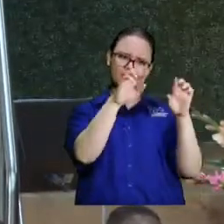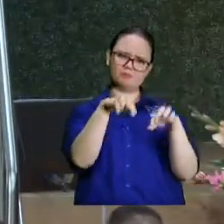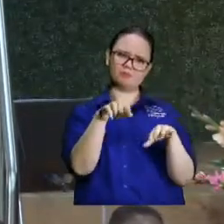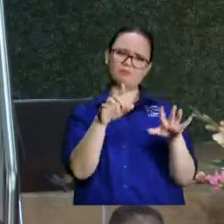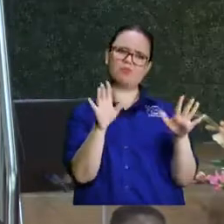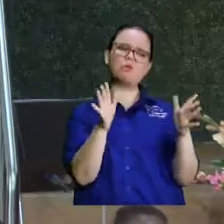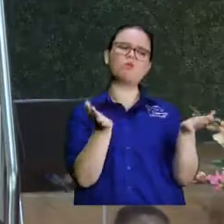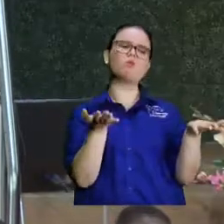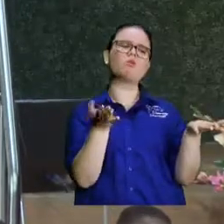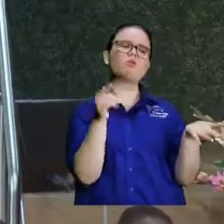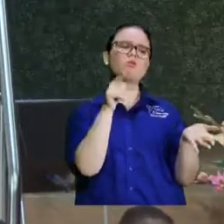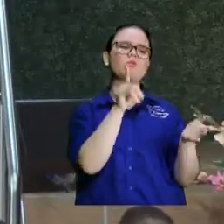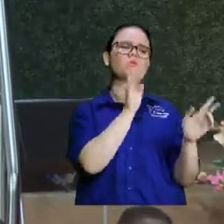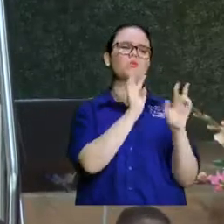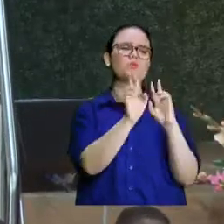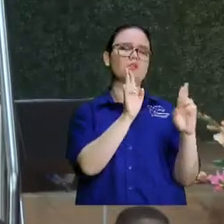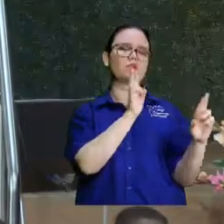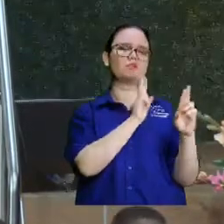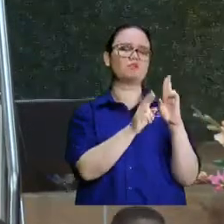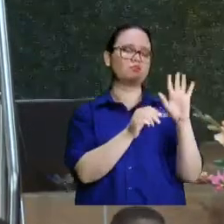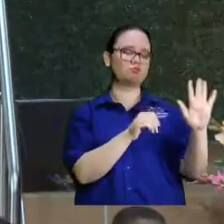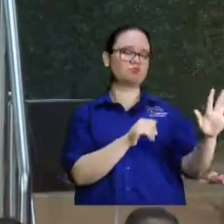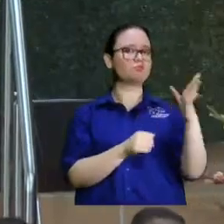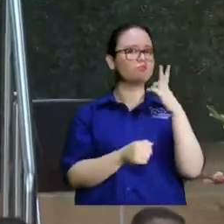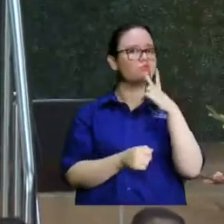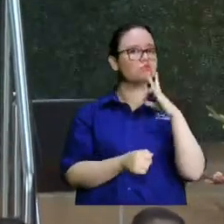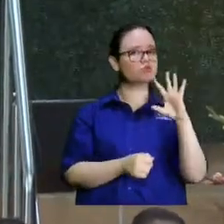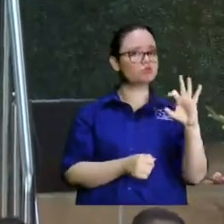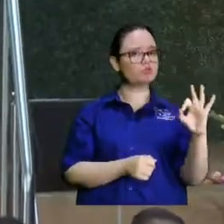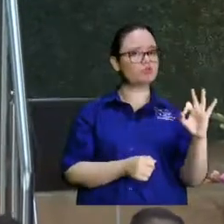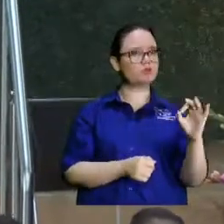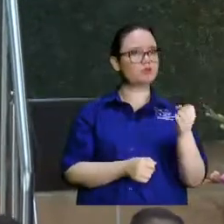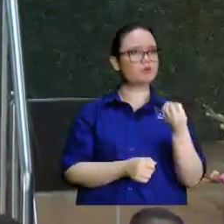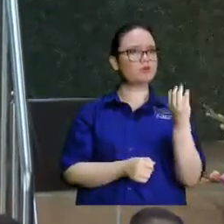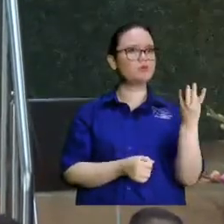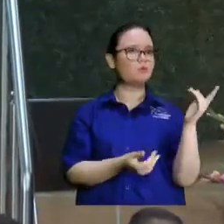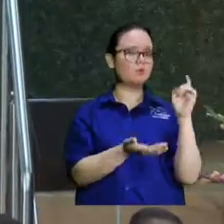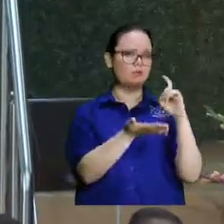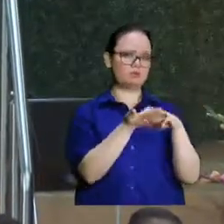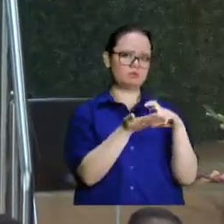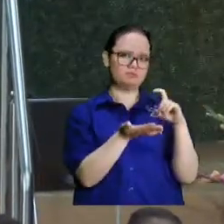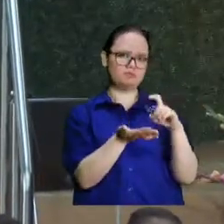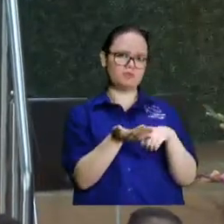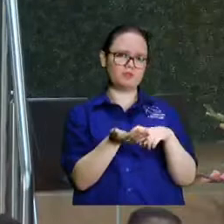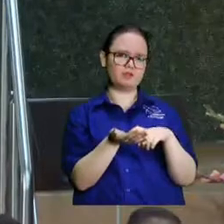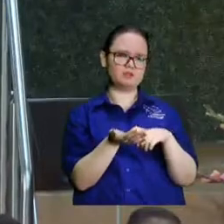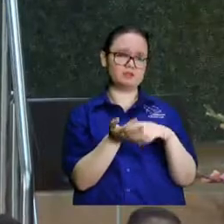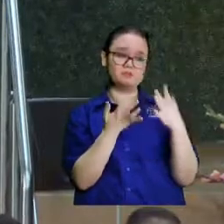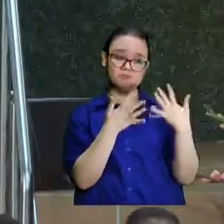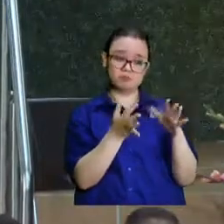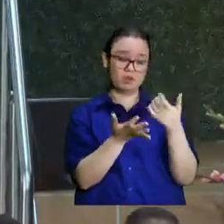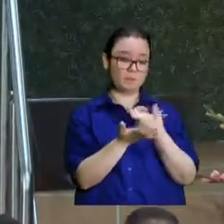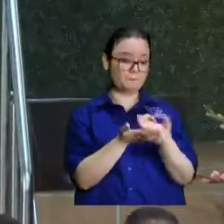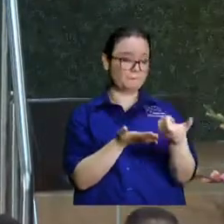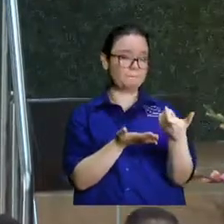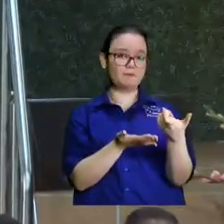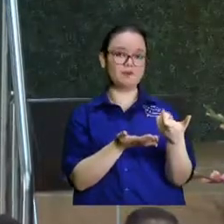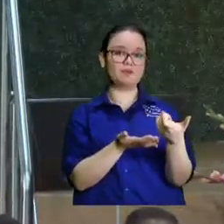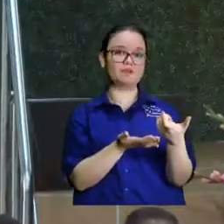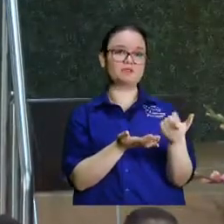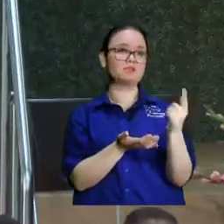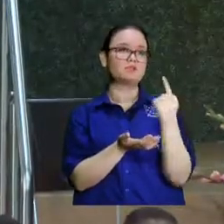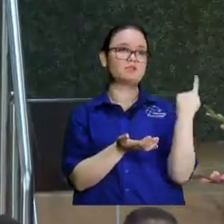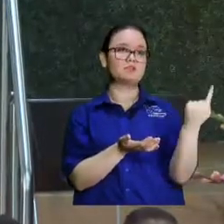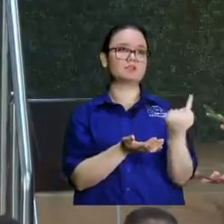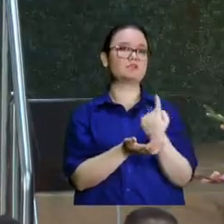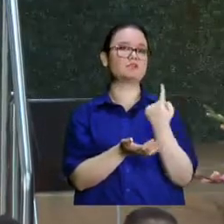cómo está tu relación con tu mujer y con tus hijos cuánto pisto debes ya pagaste los cheques póstumos que